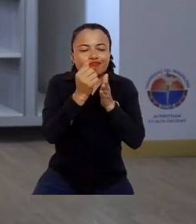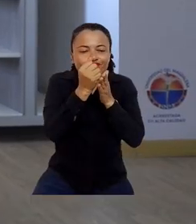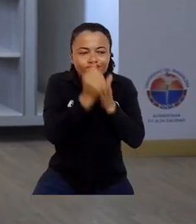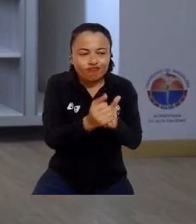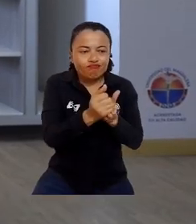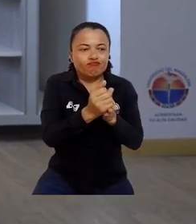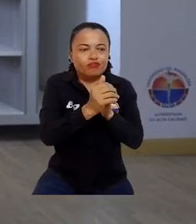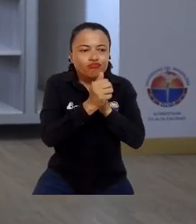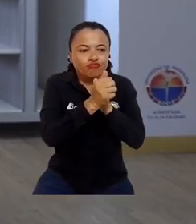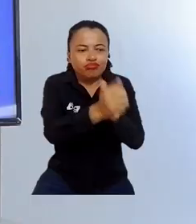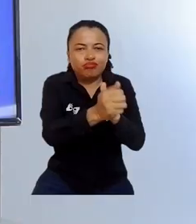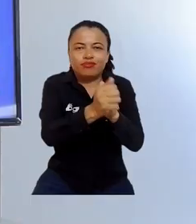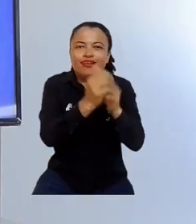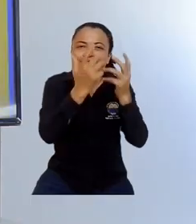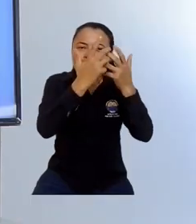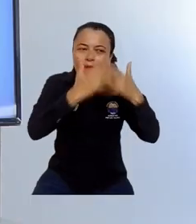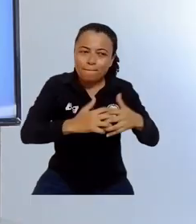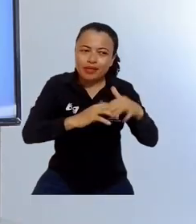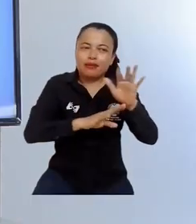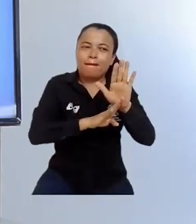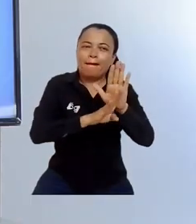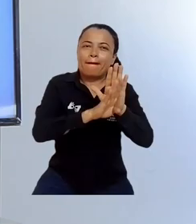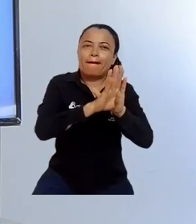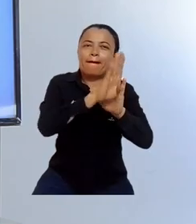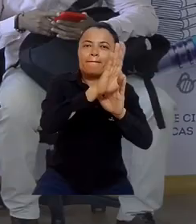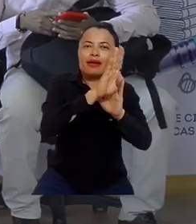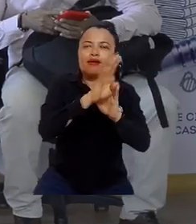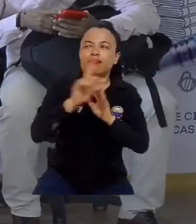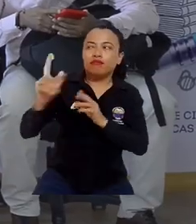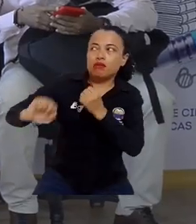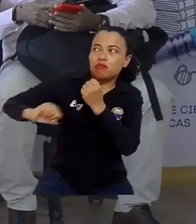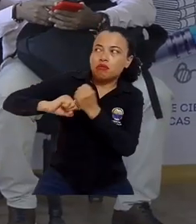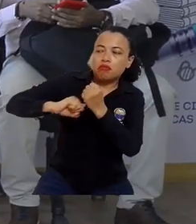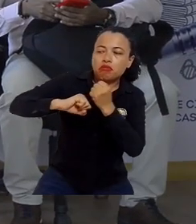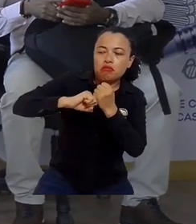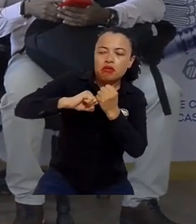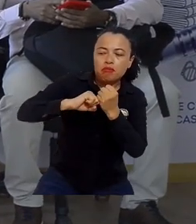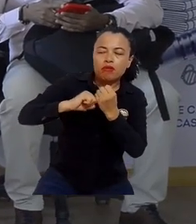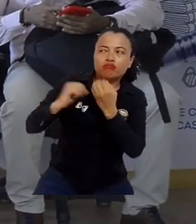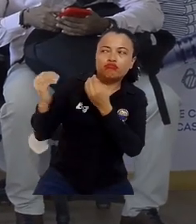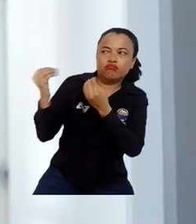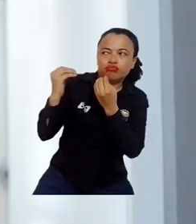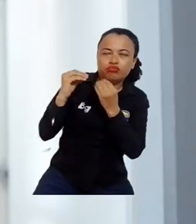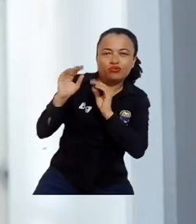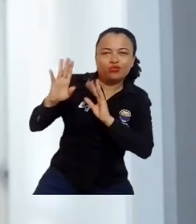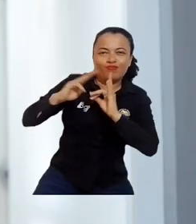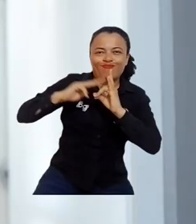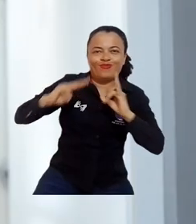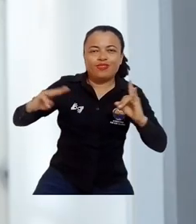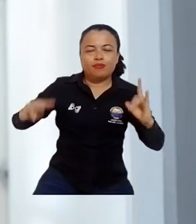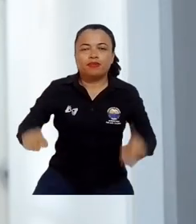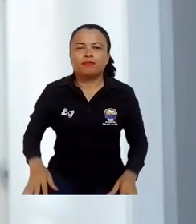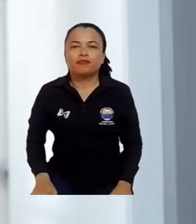orientando tu empresa hacia su crecimiento a partir del acompañamiento que venimos recibiendo con la Universidad del Magdalena.